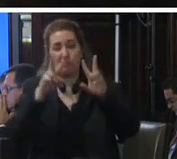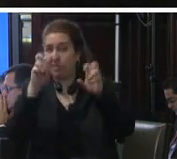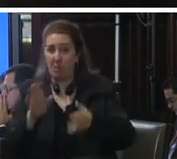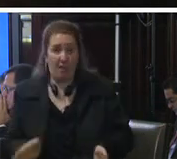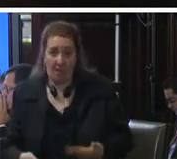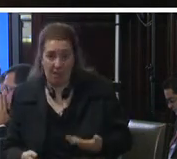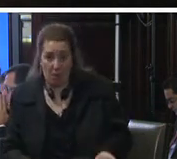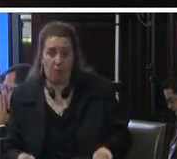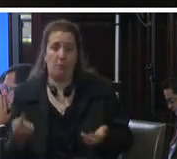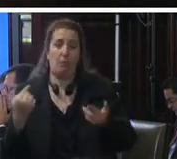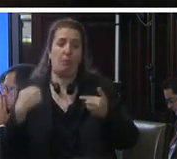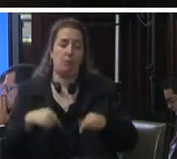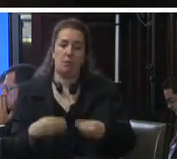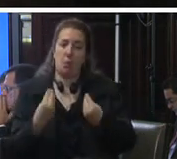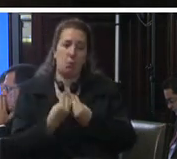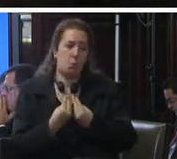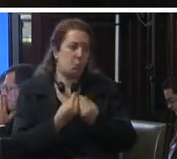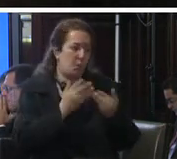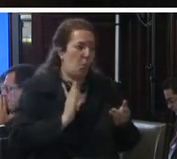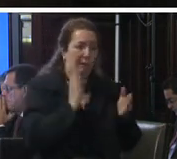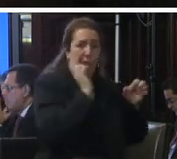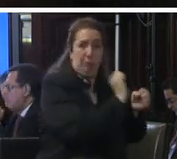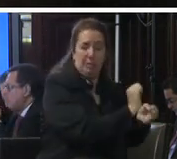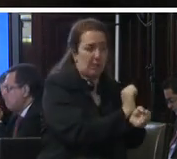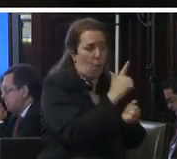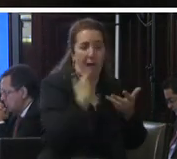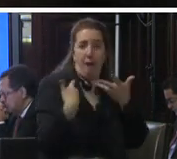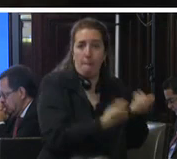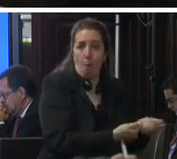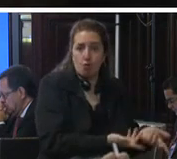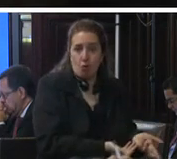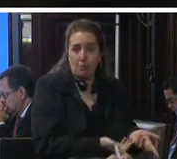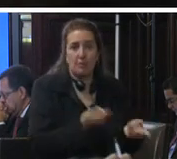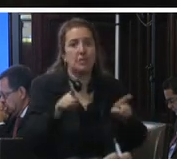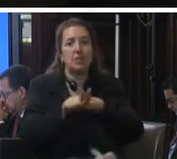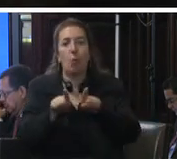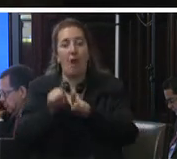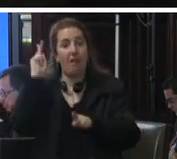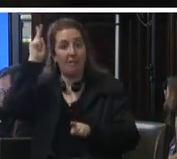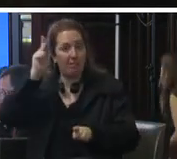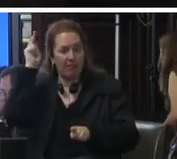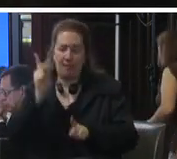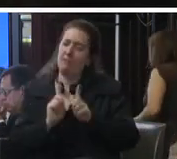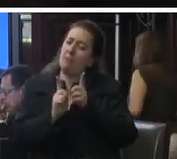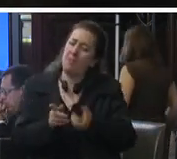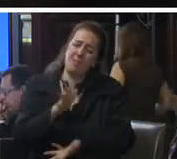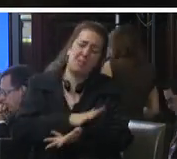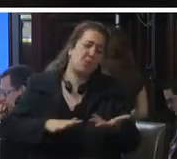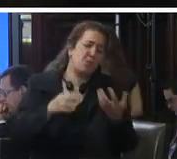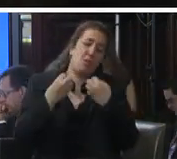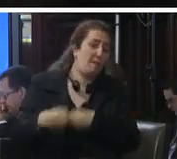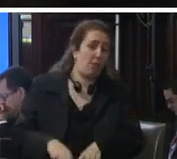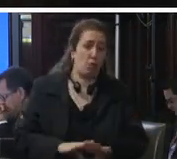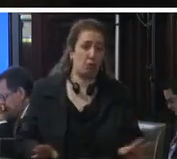muchas cuentan con pocas redes de apoyo y al igual que las personas indígenas se enfrentan a una situación de abandono